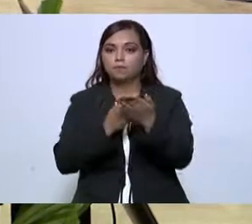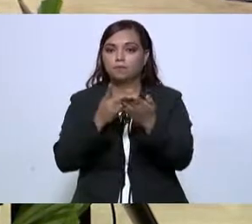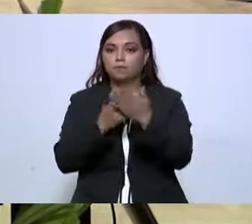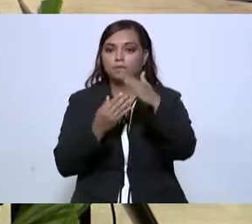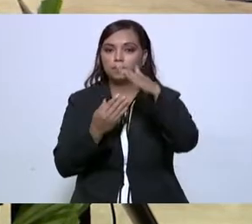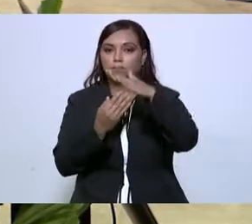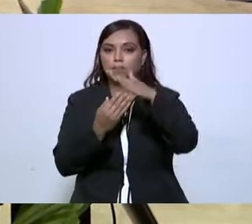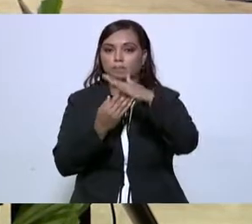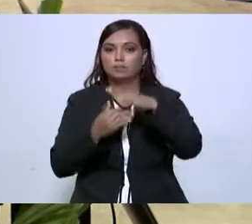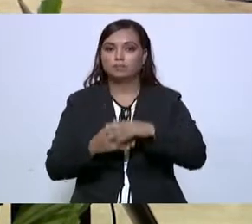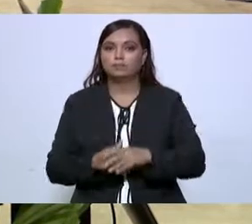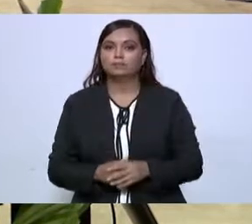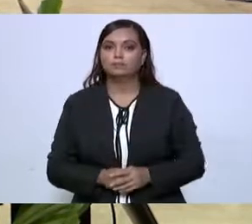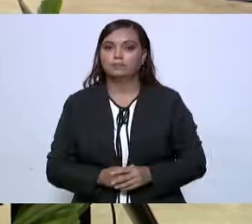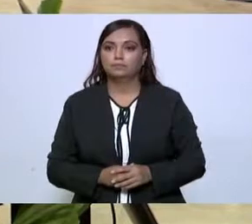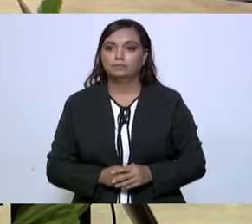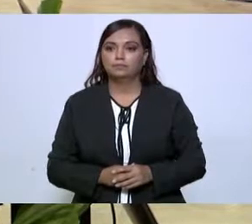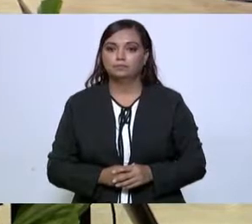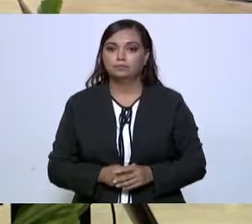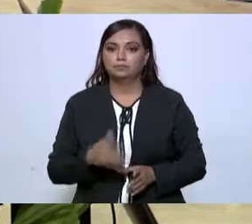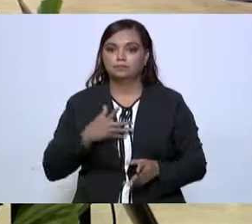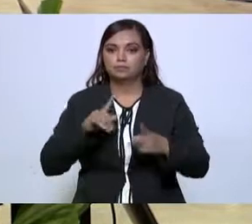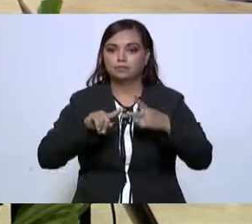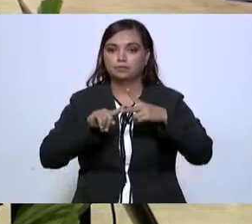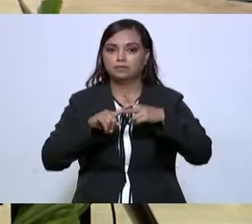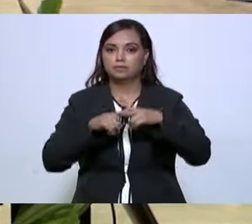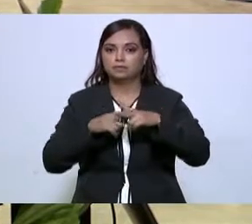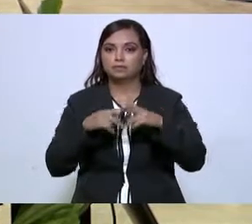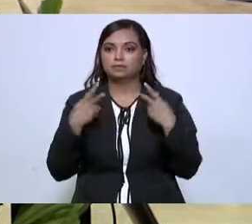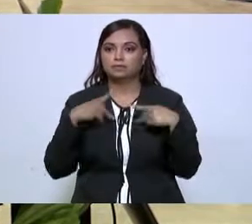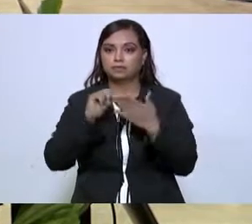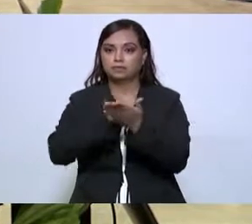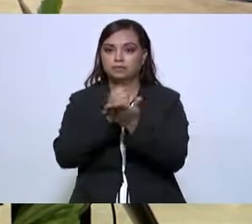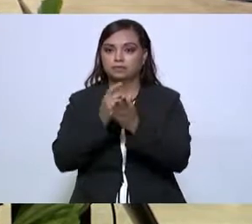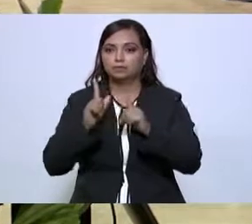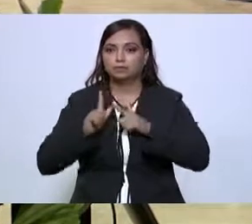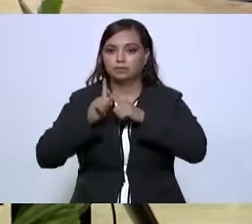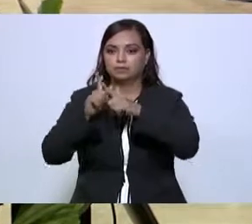Bienestar, dirigido a beneficio de los tamaulitecos. Adelante.